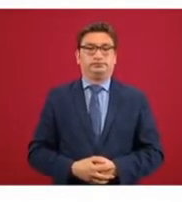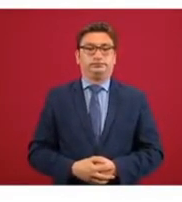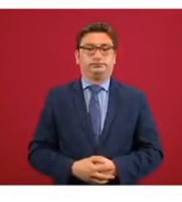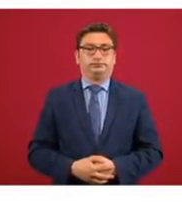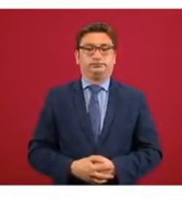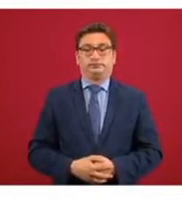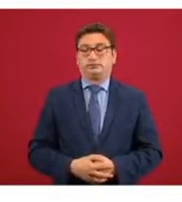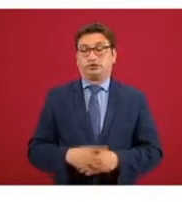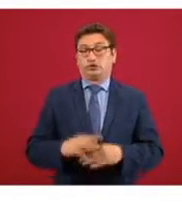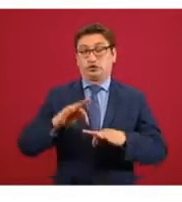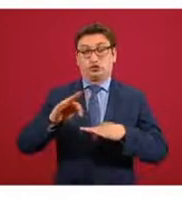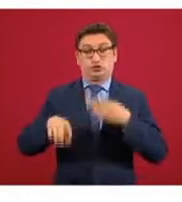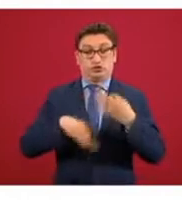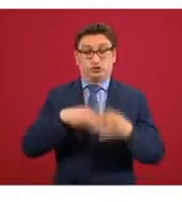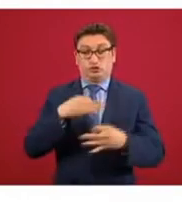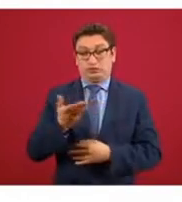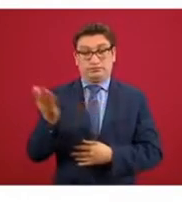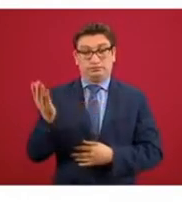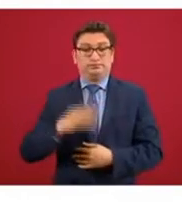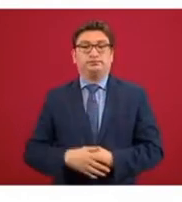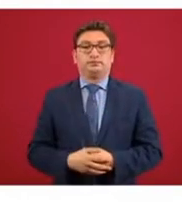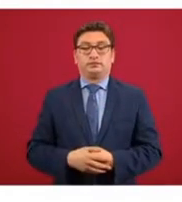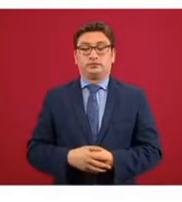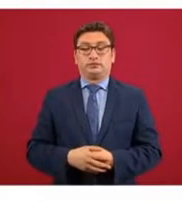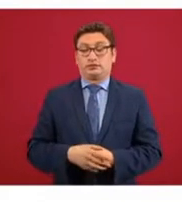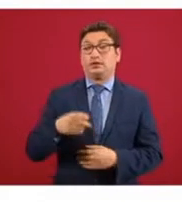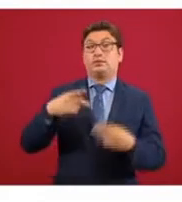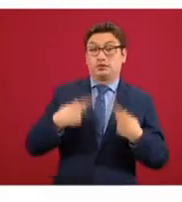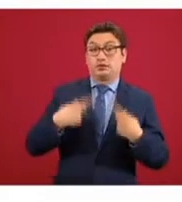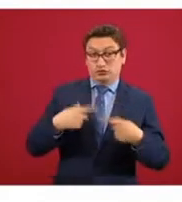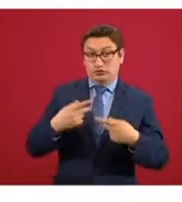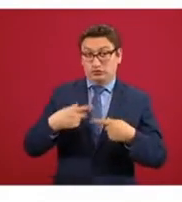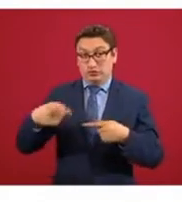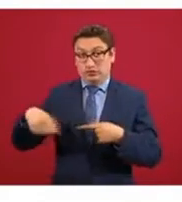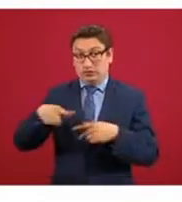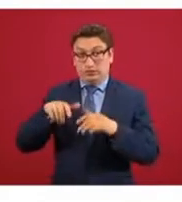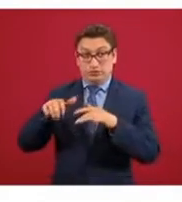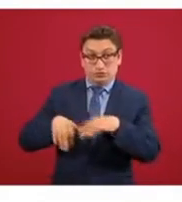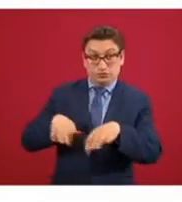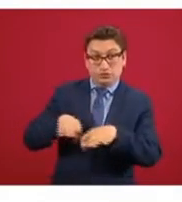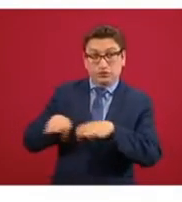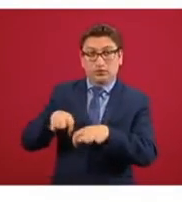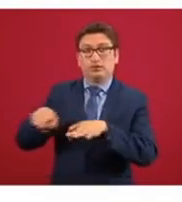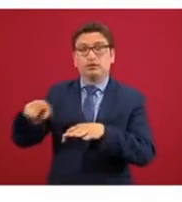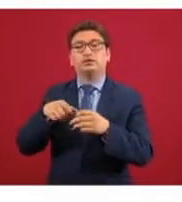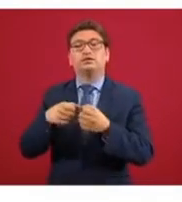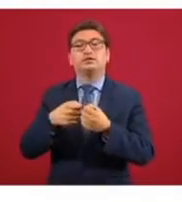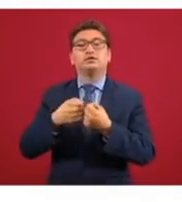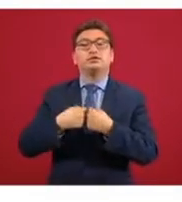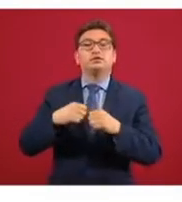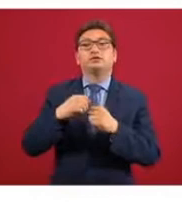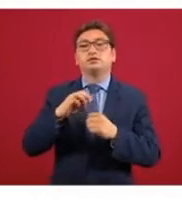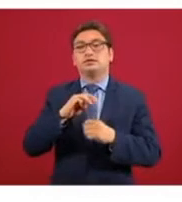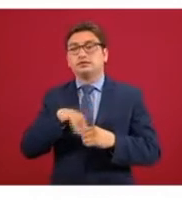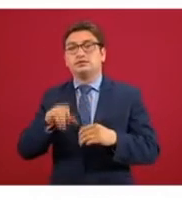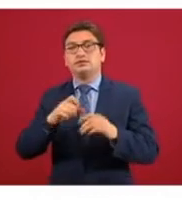Todos los que tienen ahí sus trabajadores en el Seguro van a la página mañana